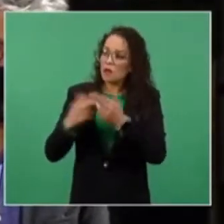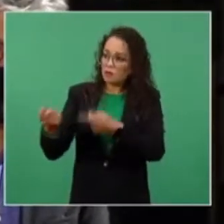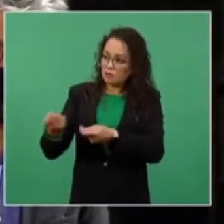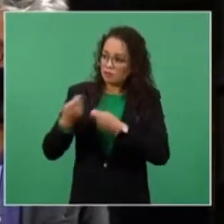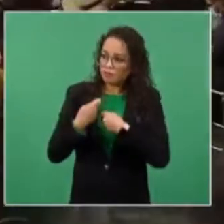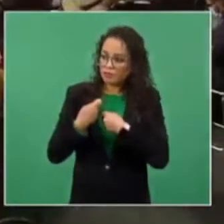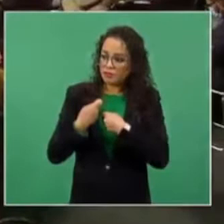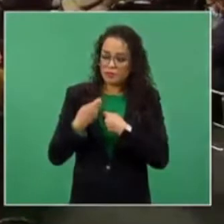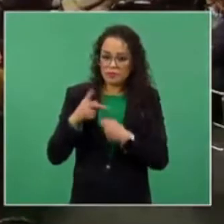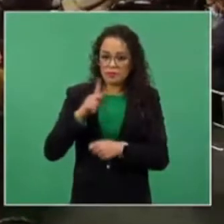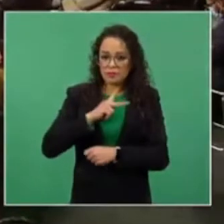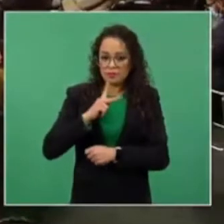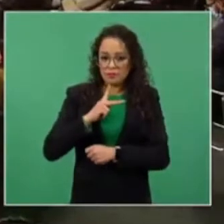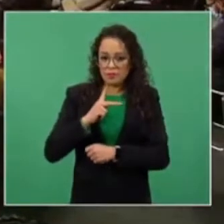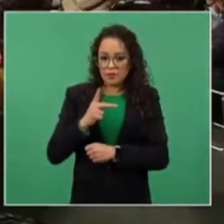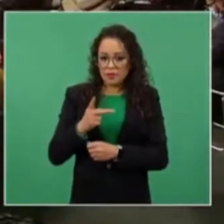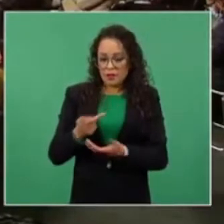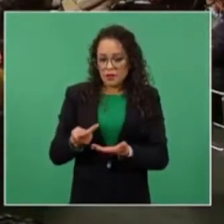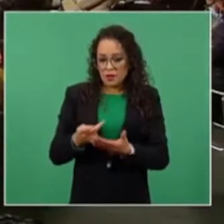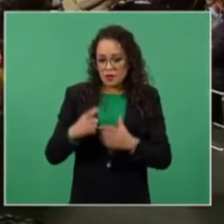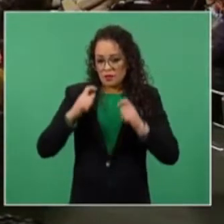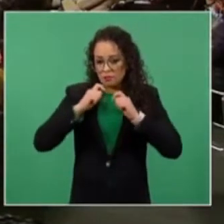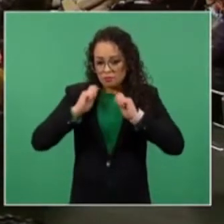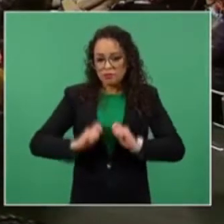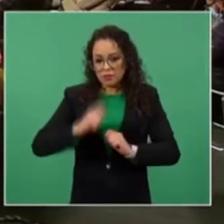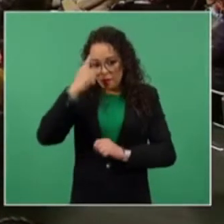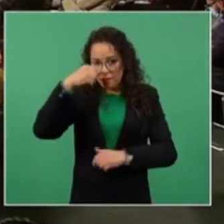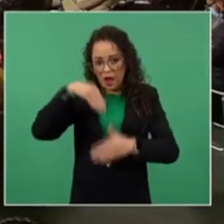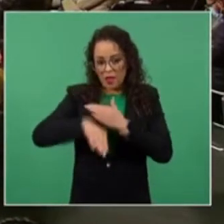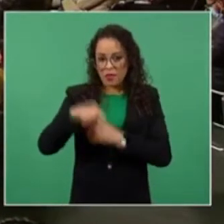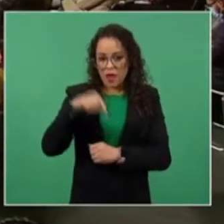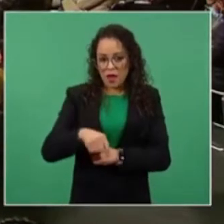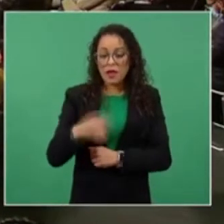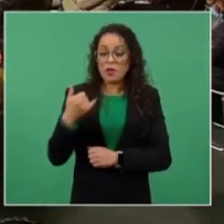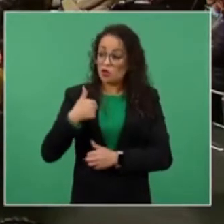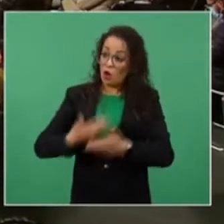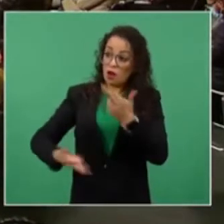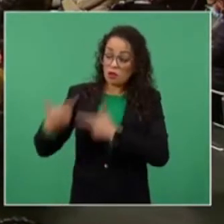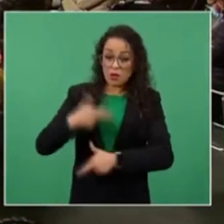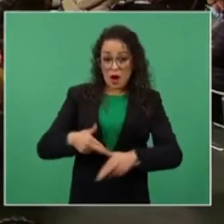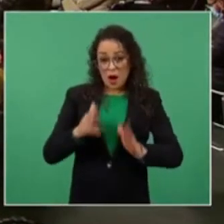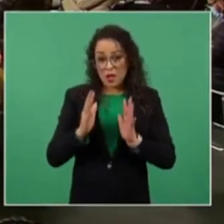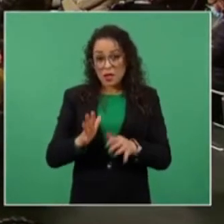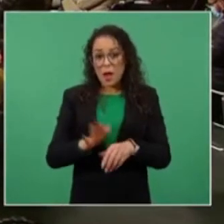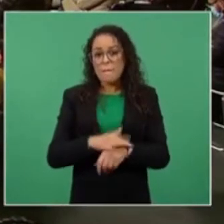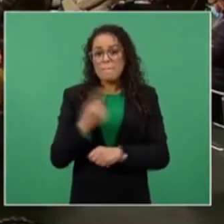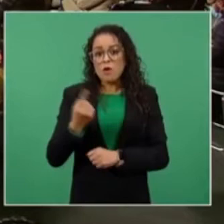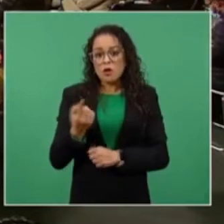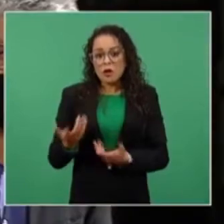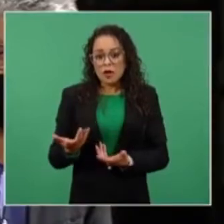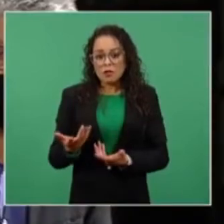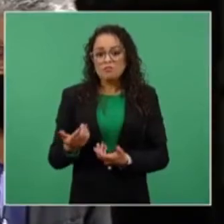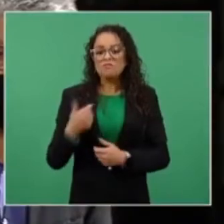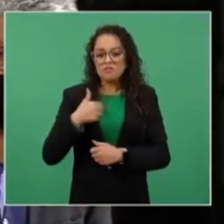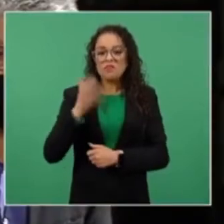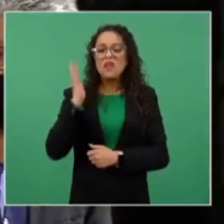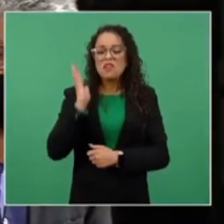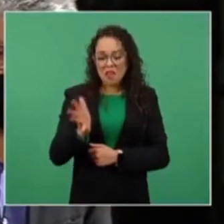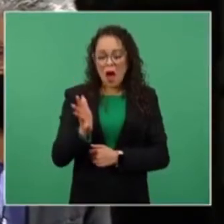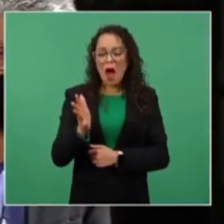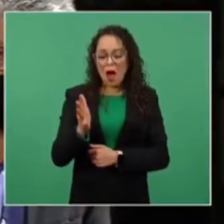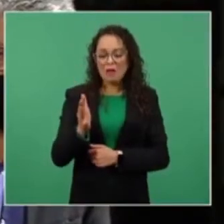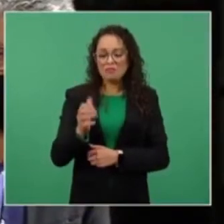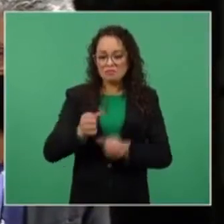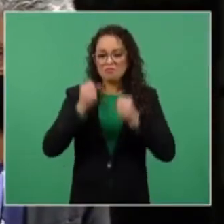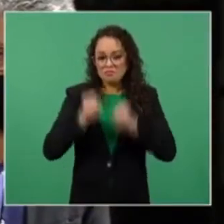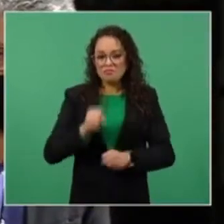malo. Y la otra es, regresé a las mañaneras, porque comprobó lo que usted dice, que la